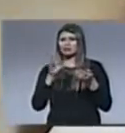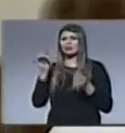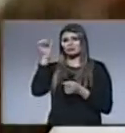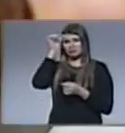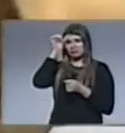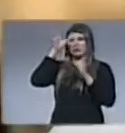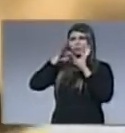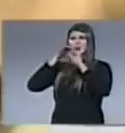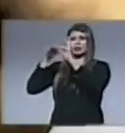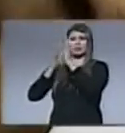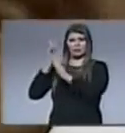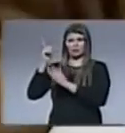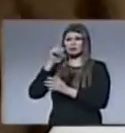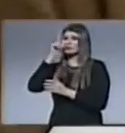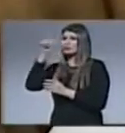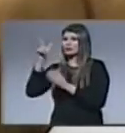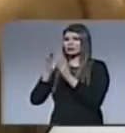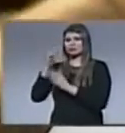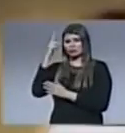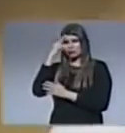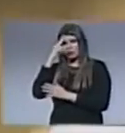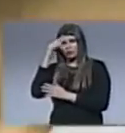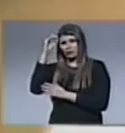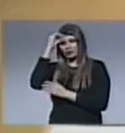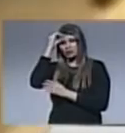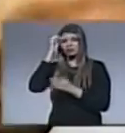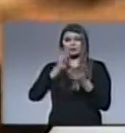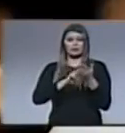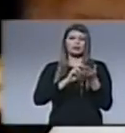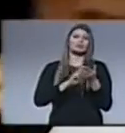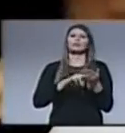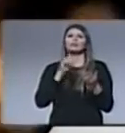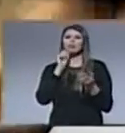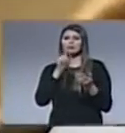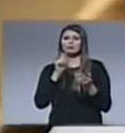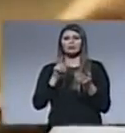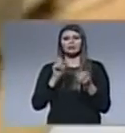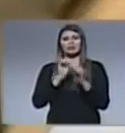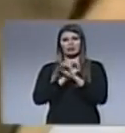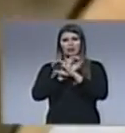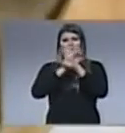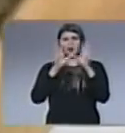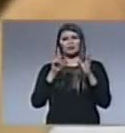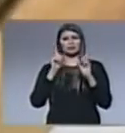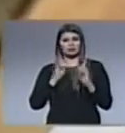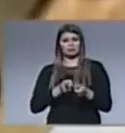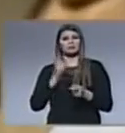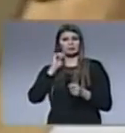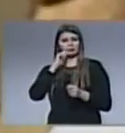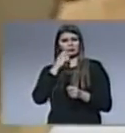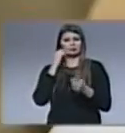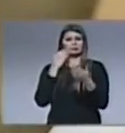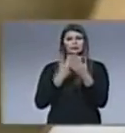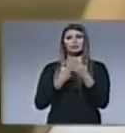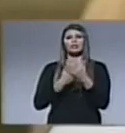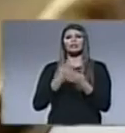ser leales ser obedientes y la palabra de Dios nos lanza algo bastante fuerte muy sólido